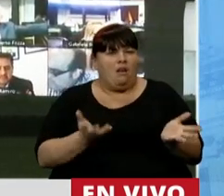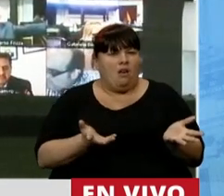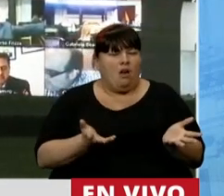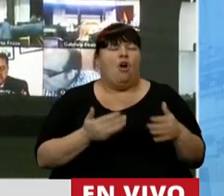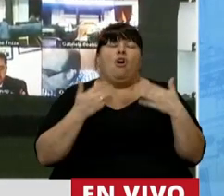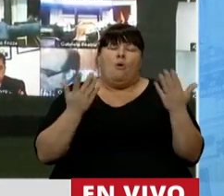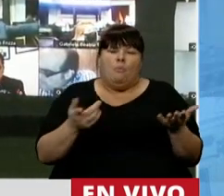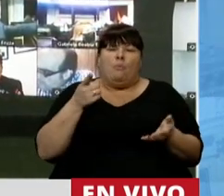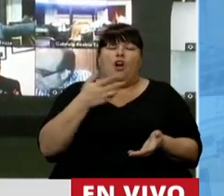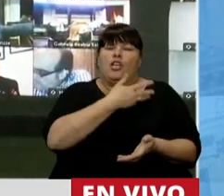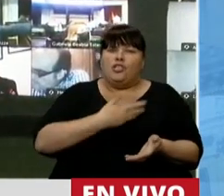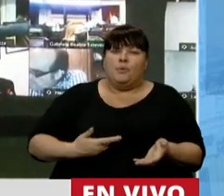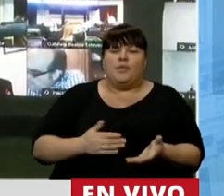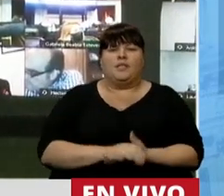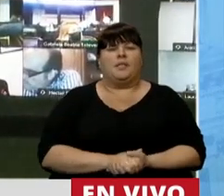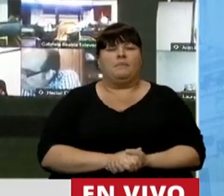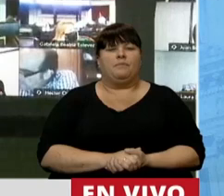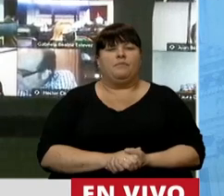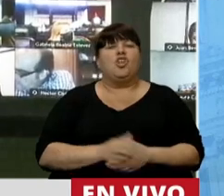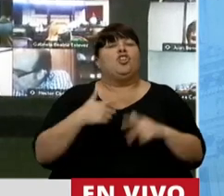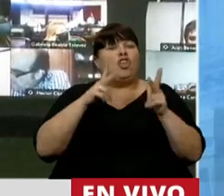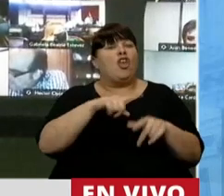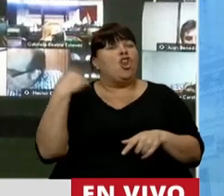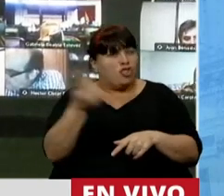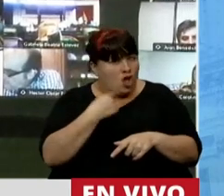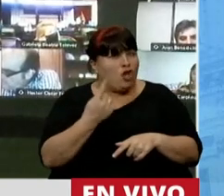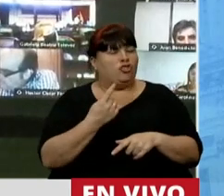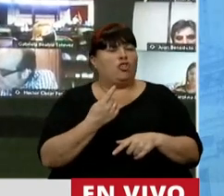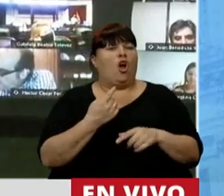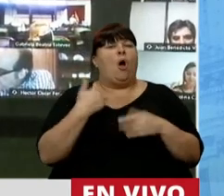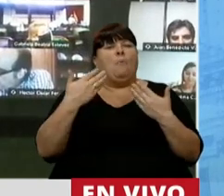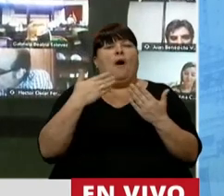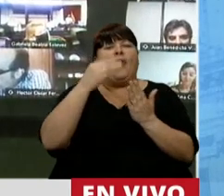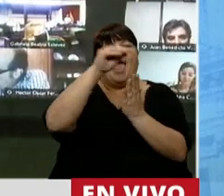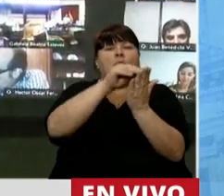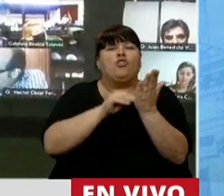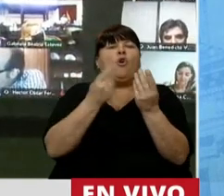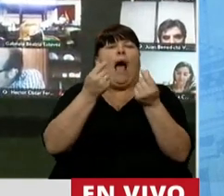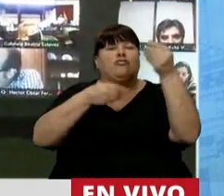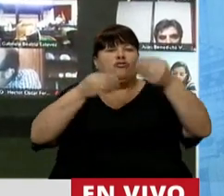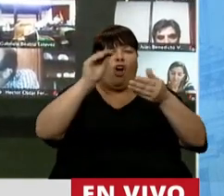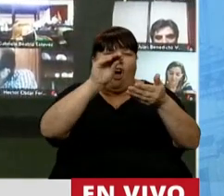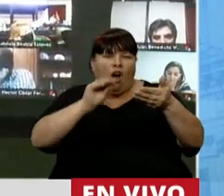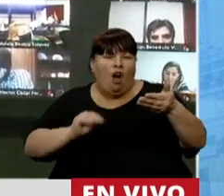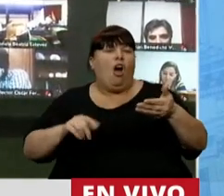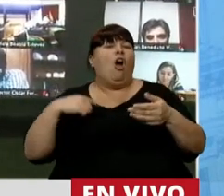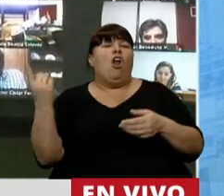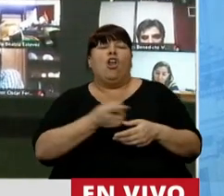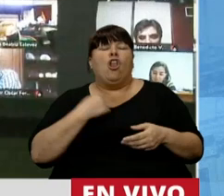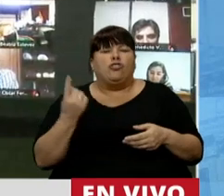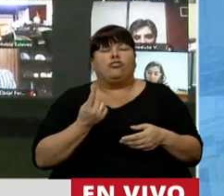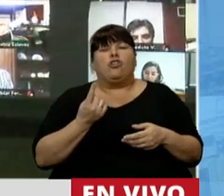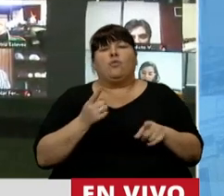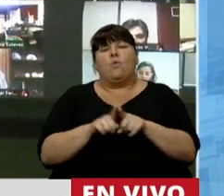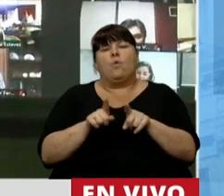Por eso, señor presidente, dije que nosotros podemos tener el Mademecum tributario. Claro, nosotros somos